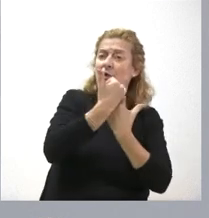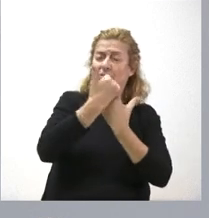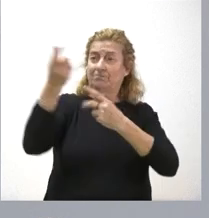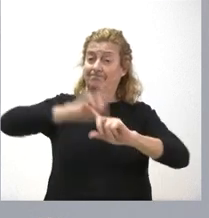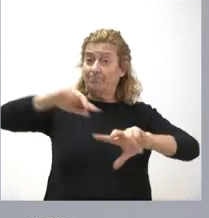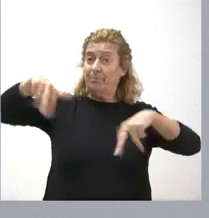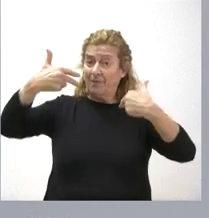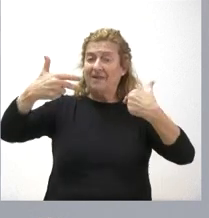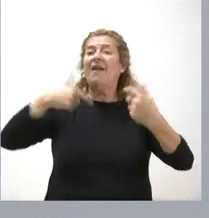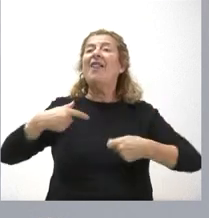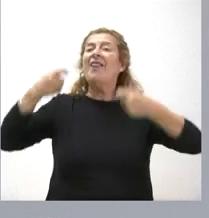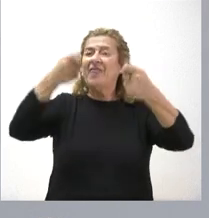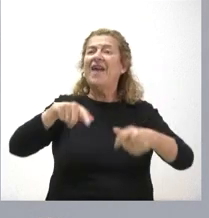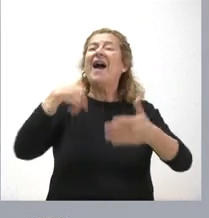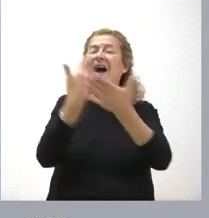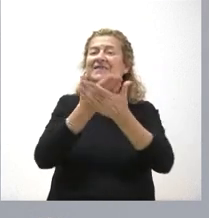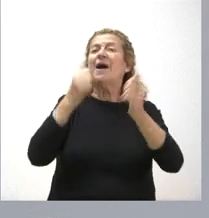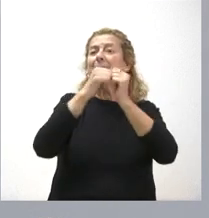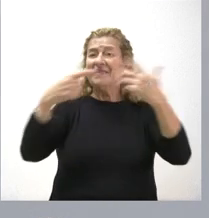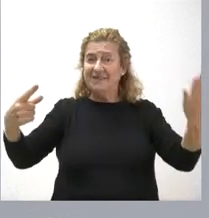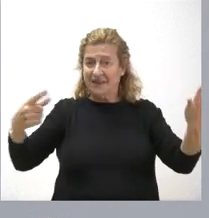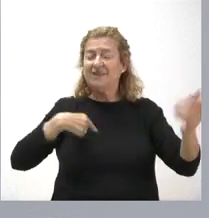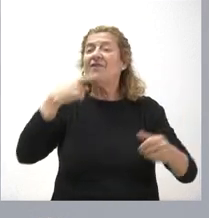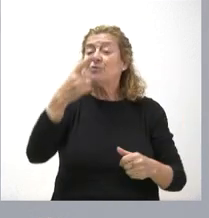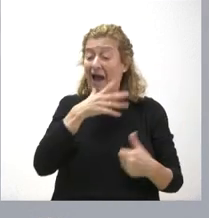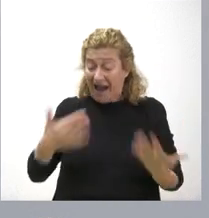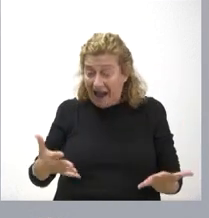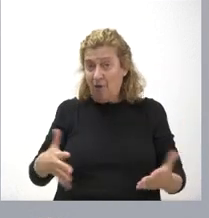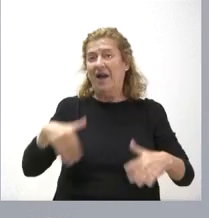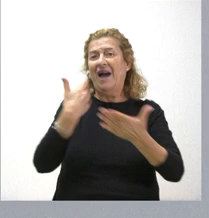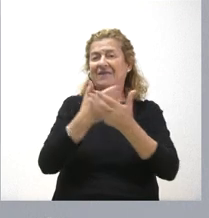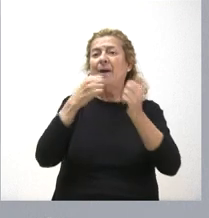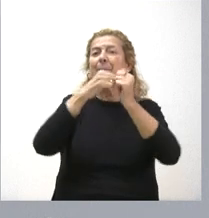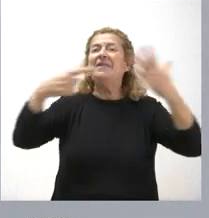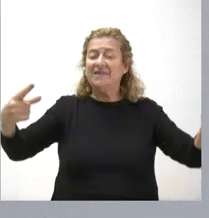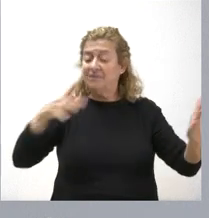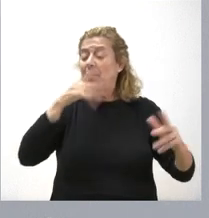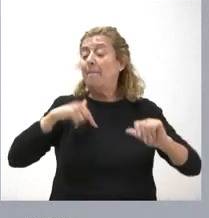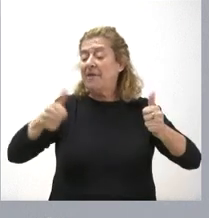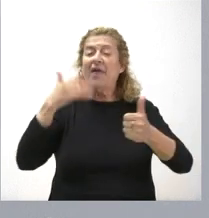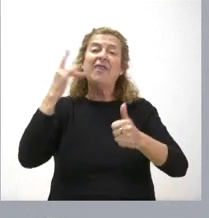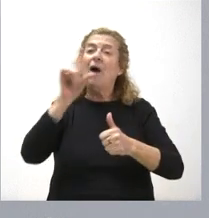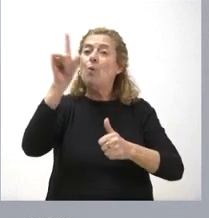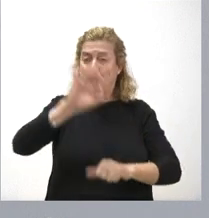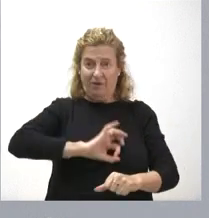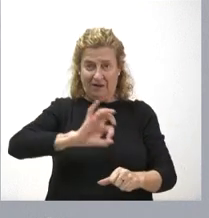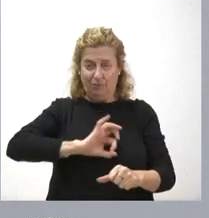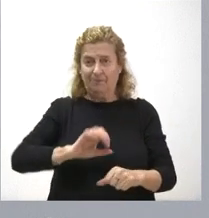aportaríamos el incremento hasta los 0,26, que es lo que hacemos antes de finalizar este año para que sea efectivo desde el día 1 de enero.